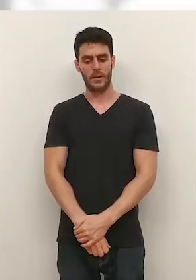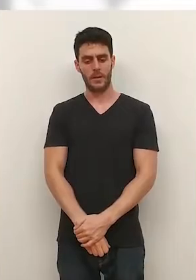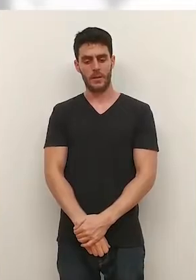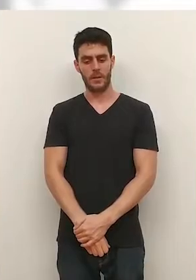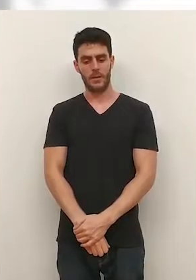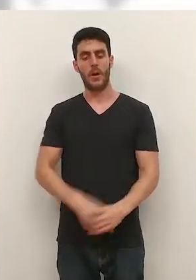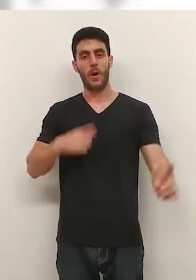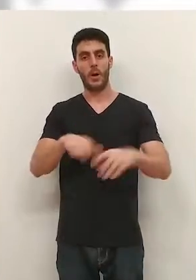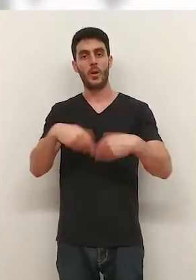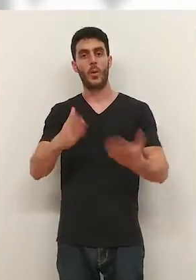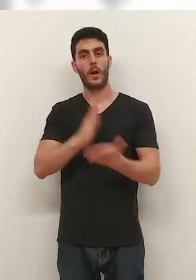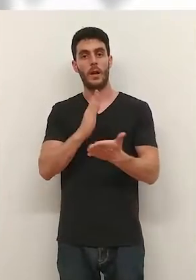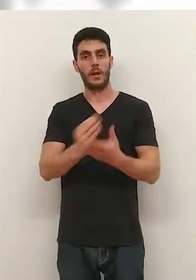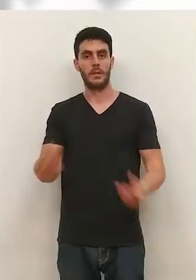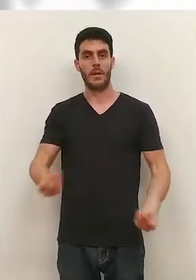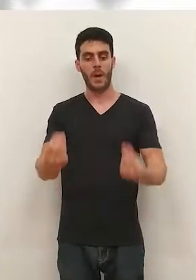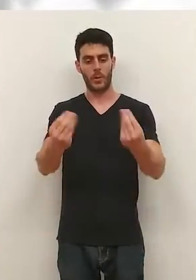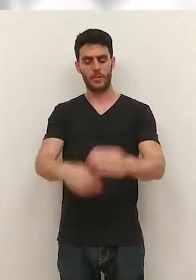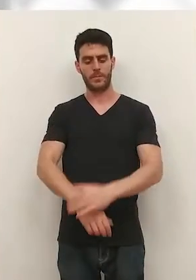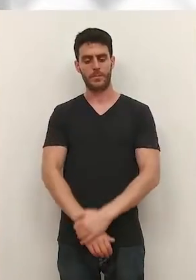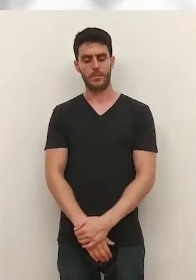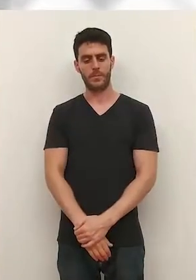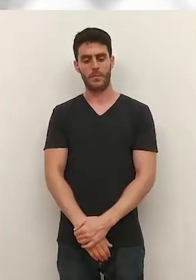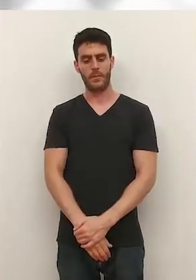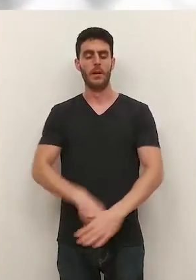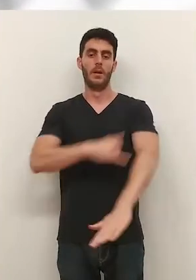menos yo. Pues todo sea porque estén más atentos en clase.